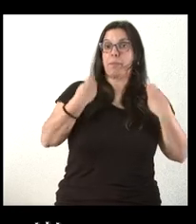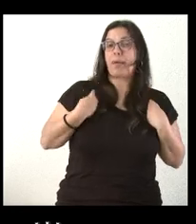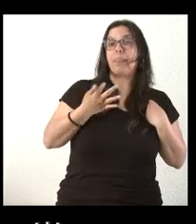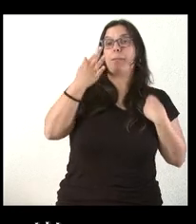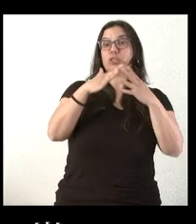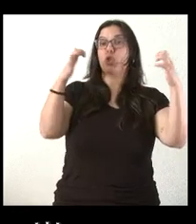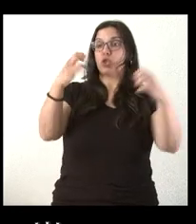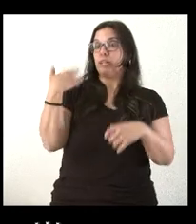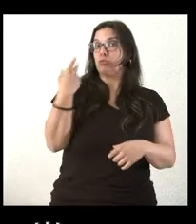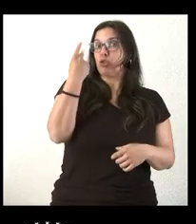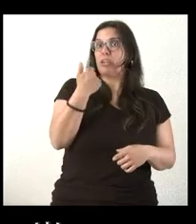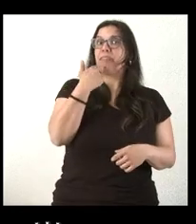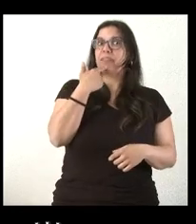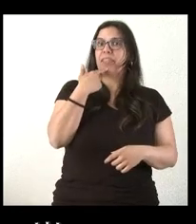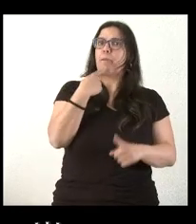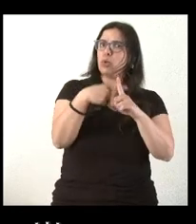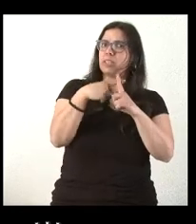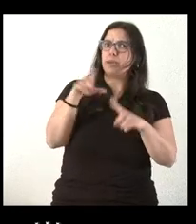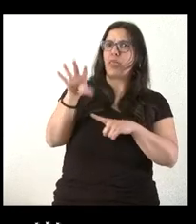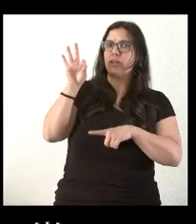positivo. No sé si no existe coincidencia.